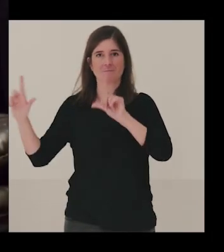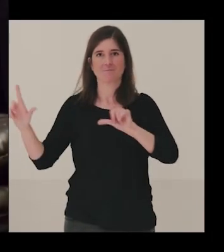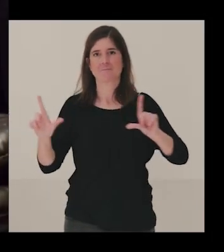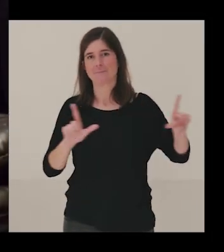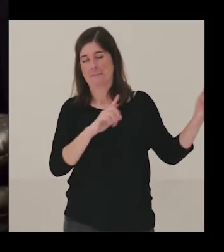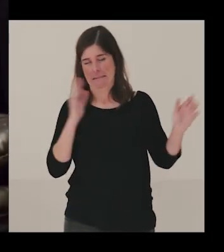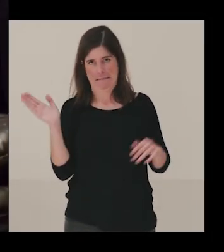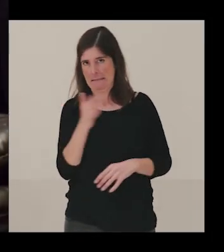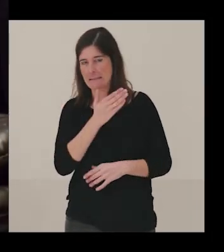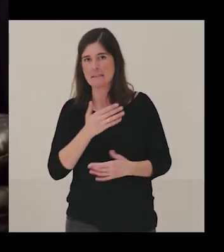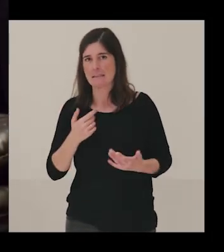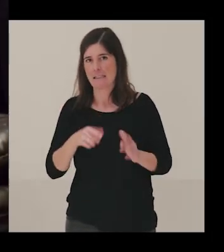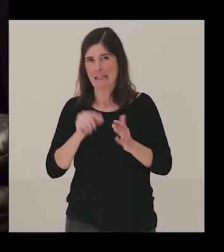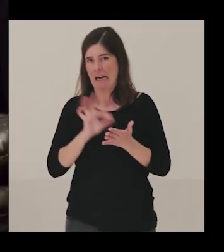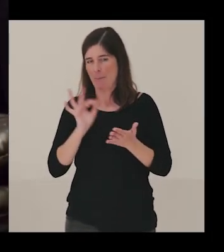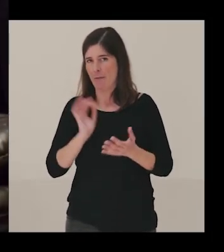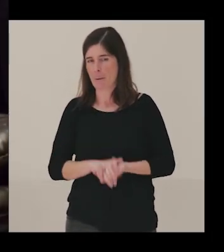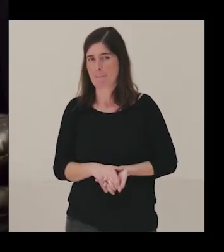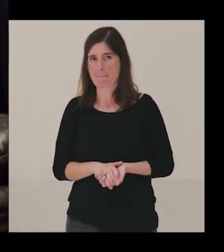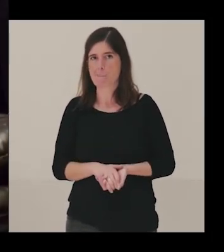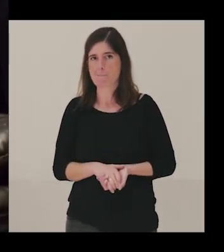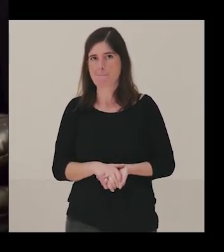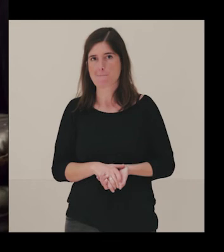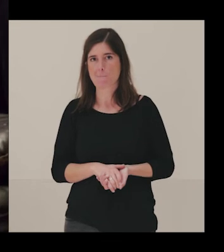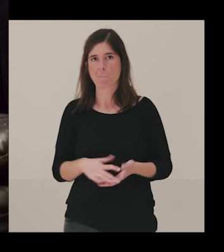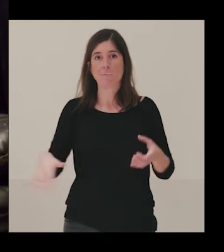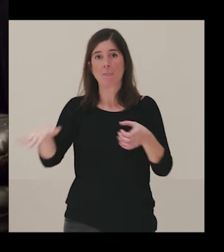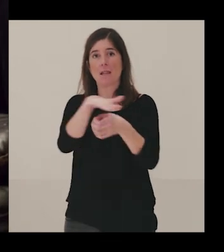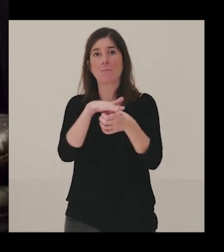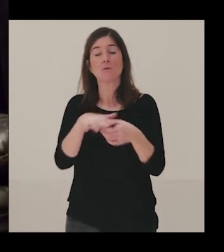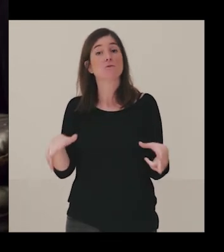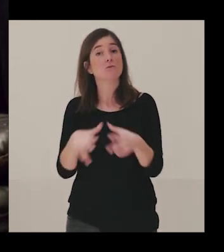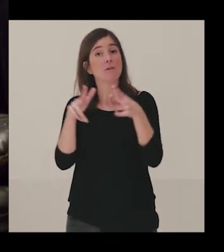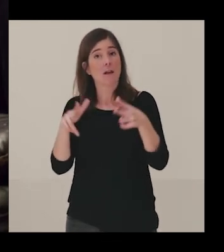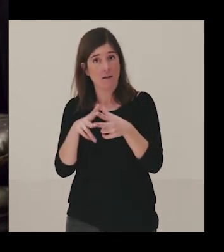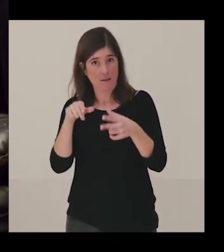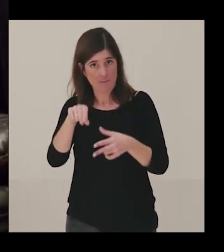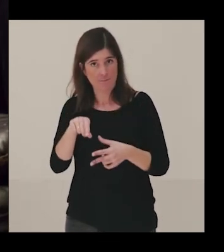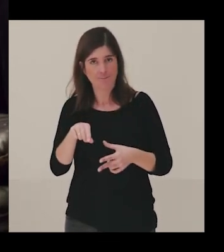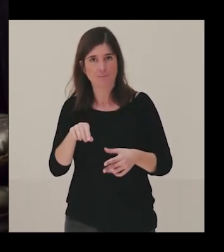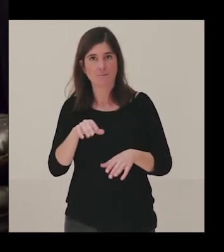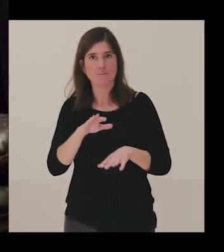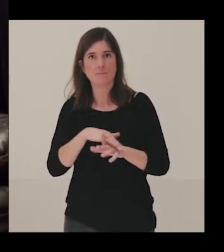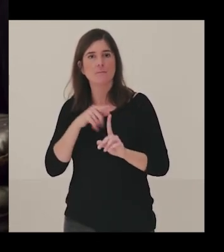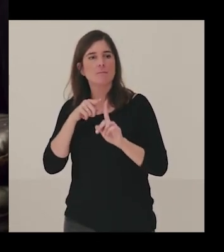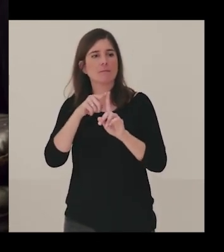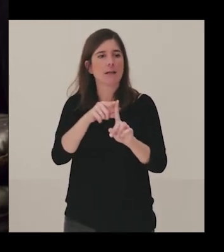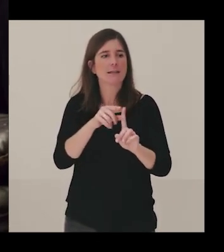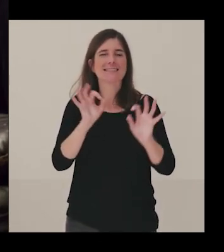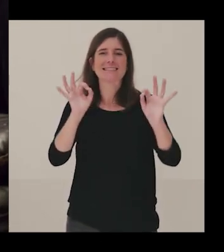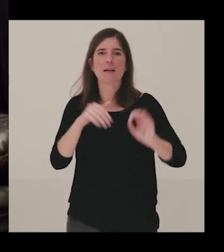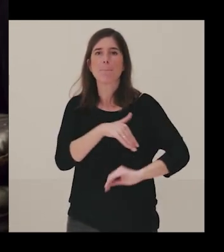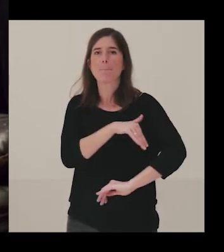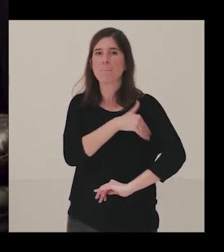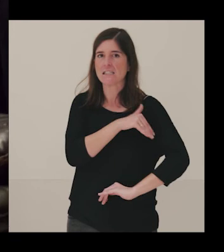voy rápido, esta es una actividad dentro, os decía, también dentro de lo social, dirigida a